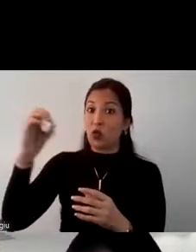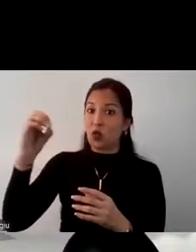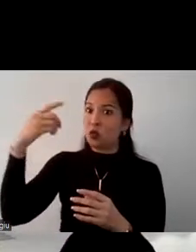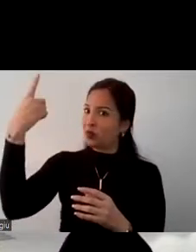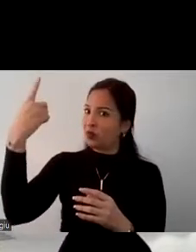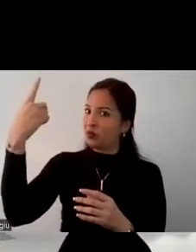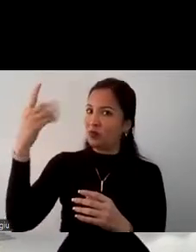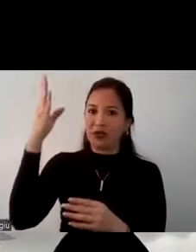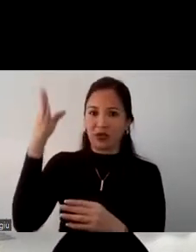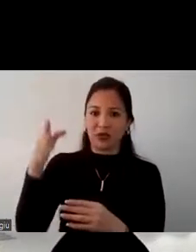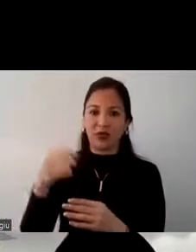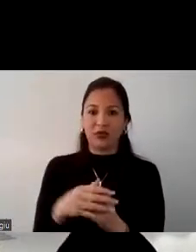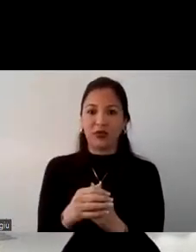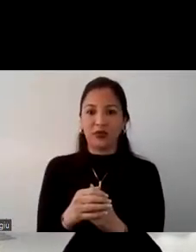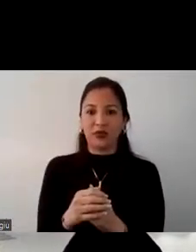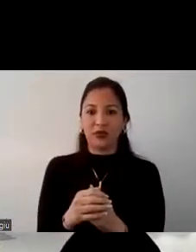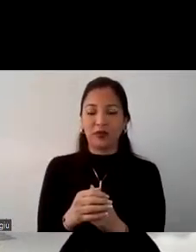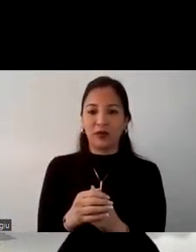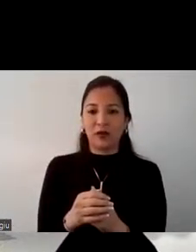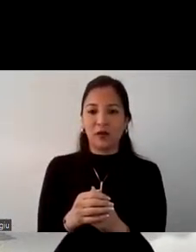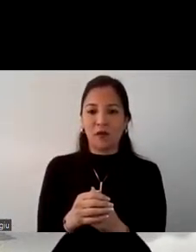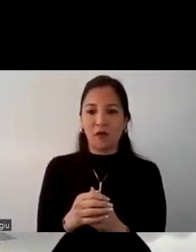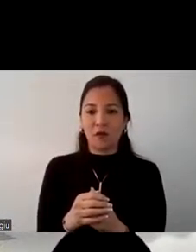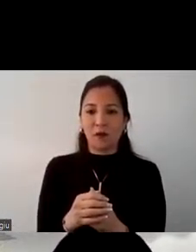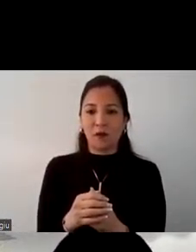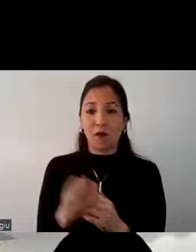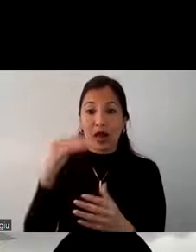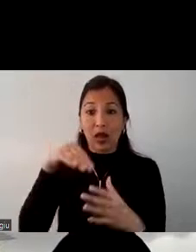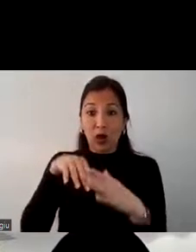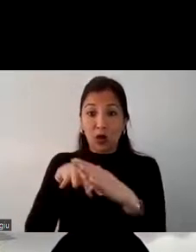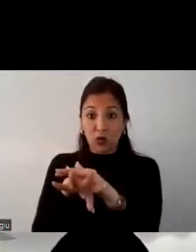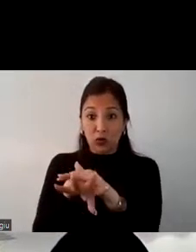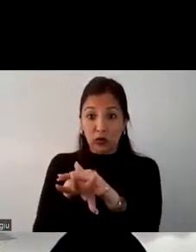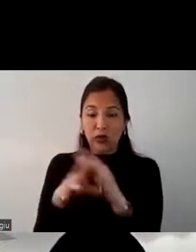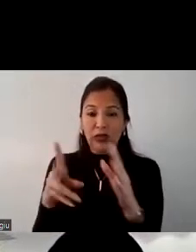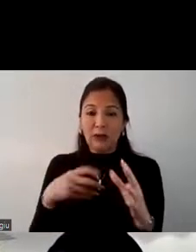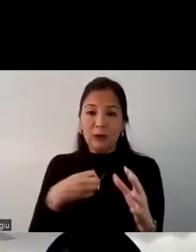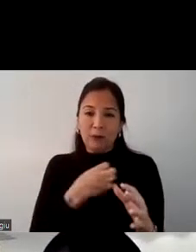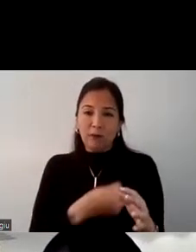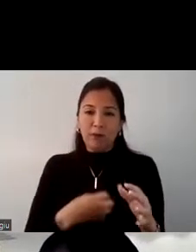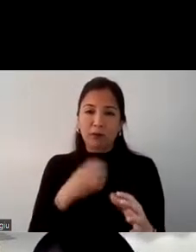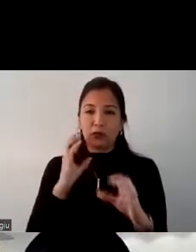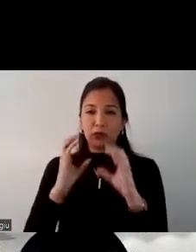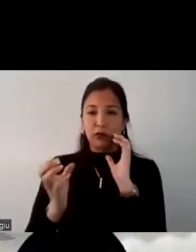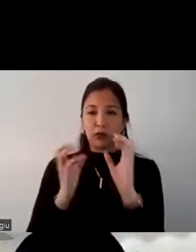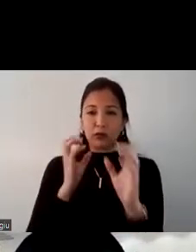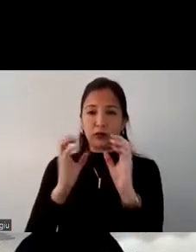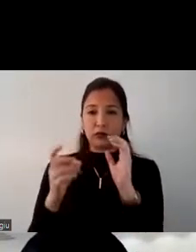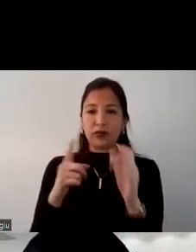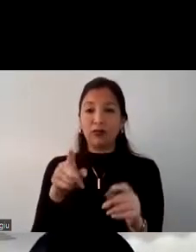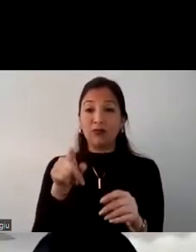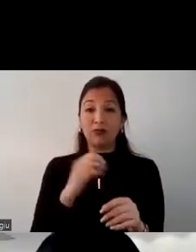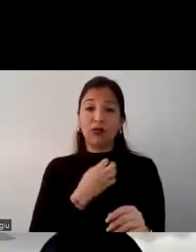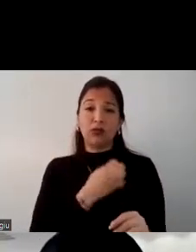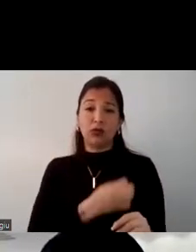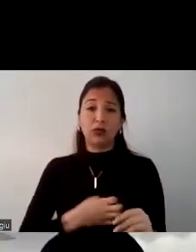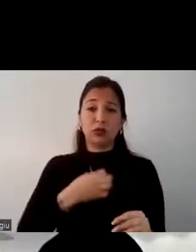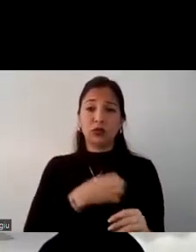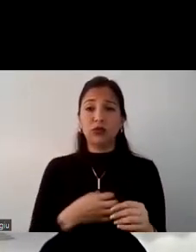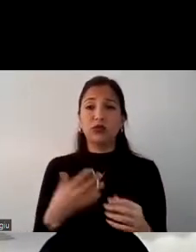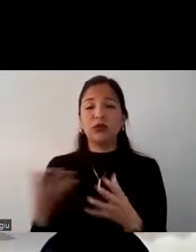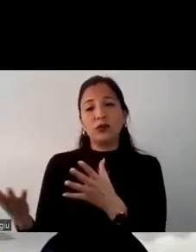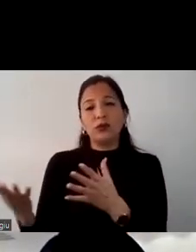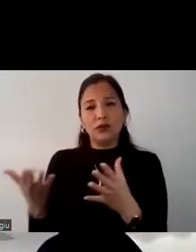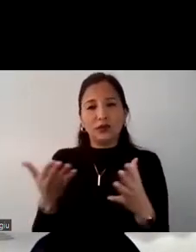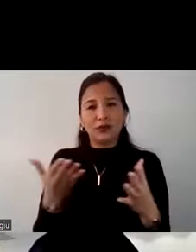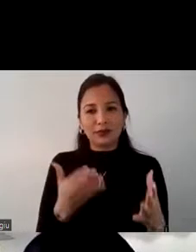primero incluso de la inclusión de elementos emocionales en la comunicación ellos son muy emocionales siempre tratar de llegar